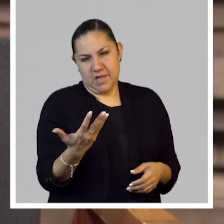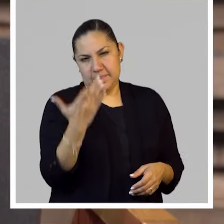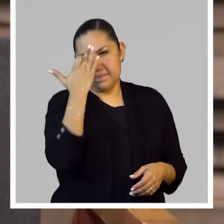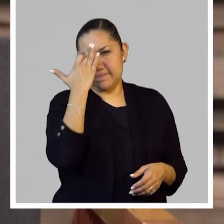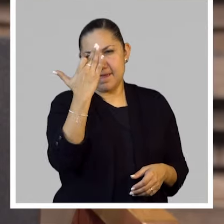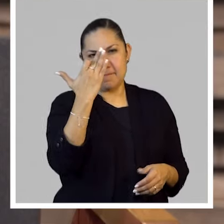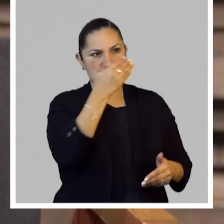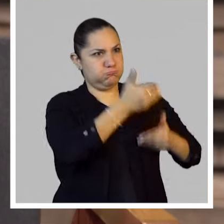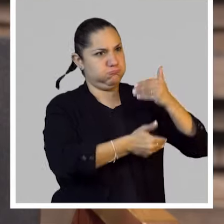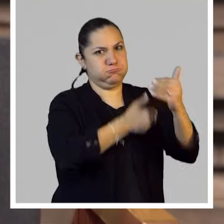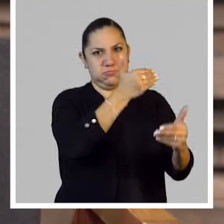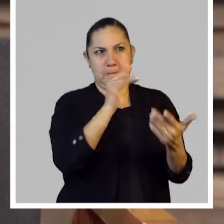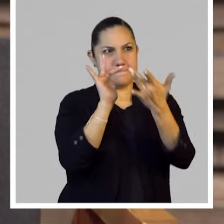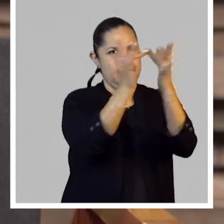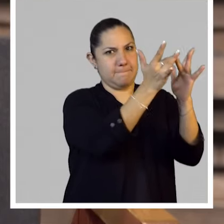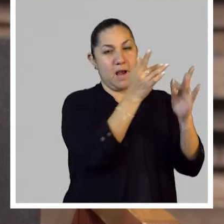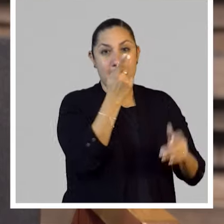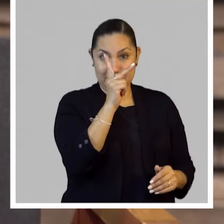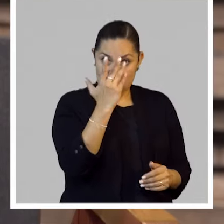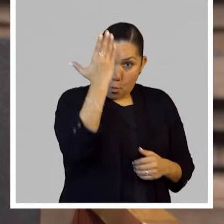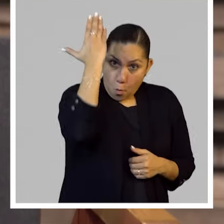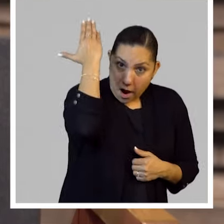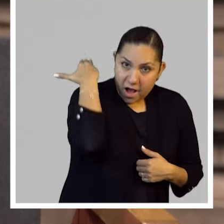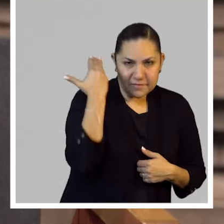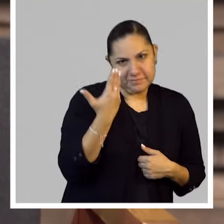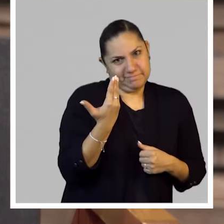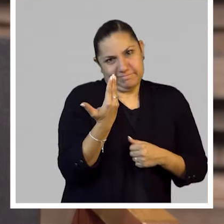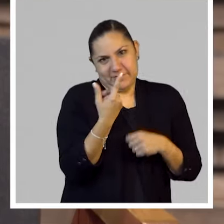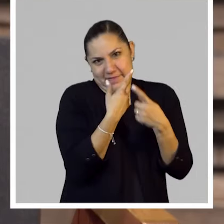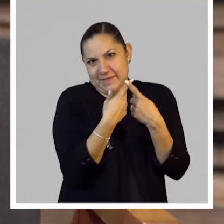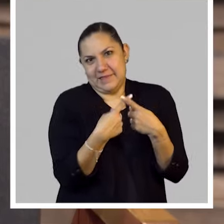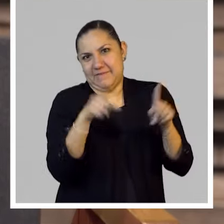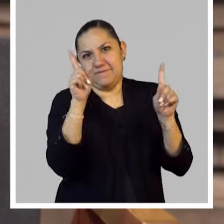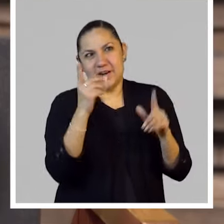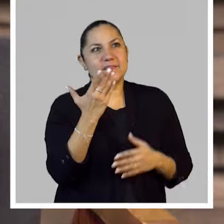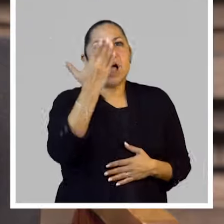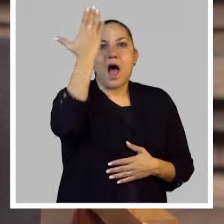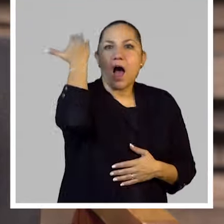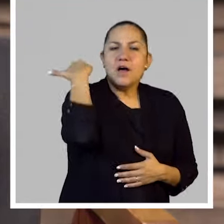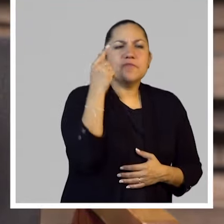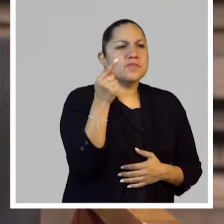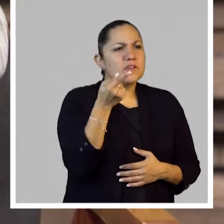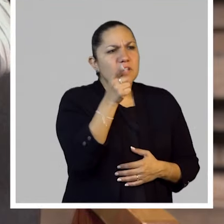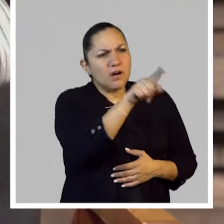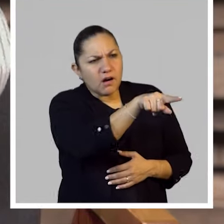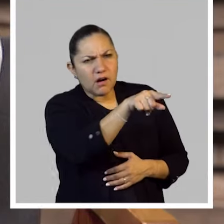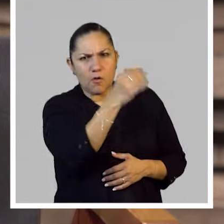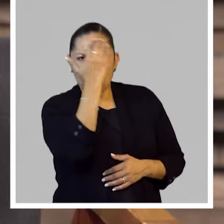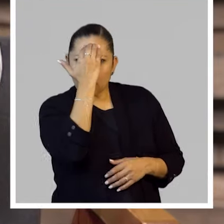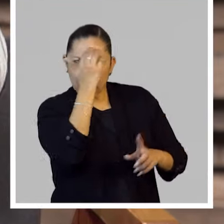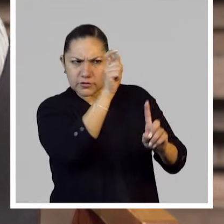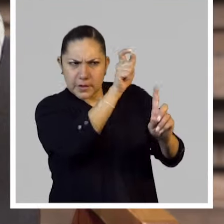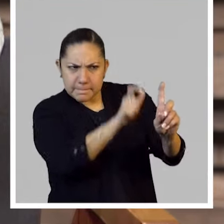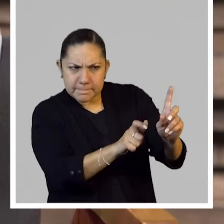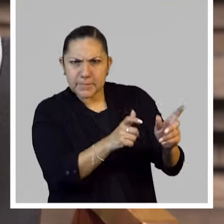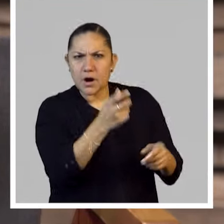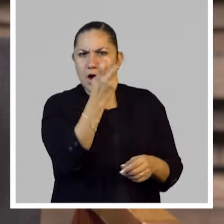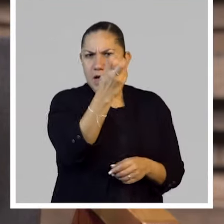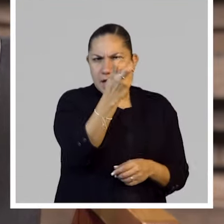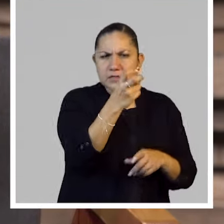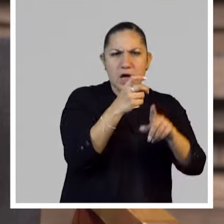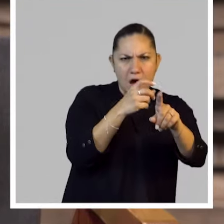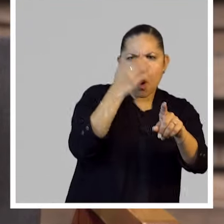algo sin igual, ¿no? Era algo que no se había visto y justo se creó esta red súper sofisticada,